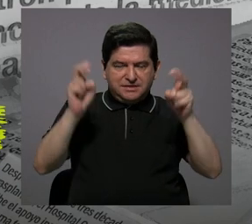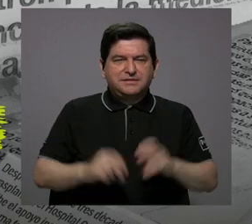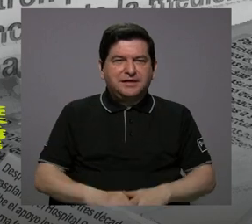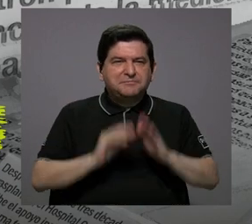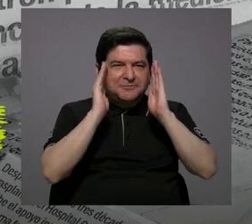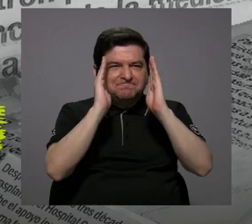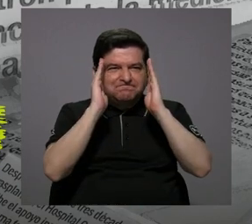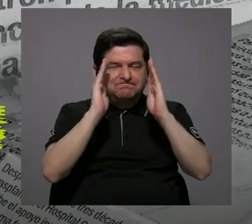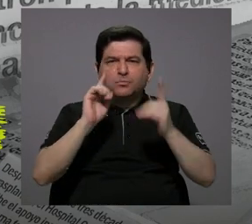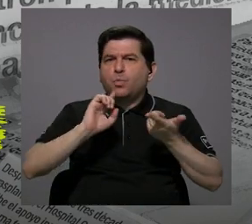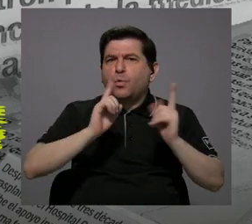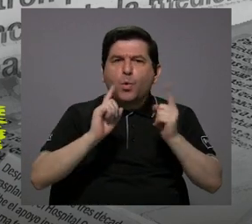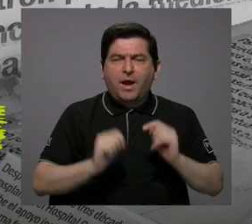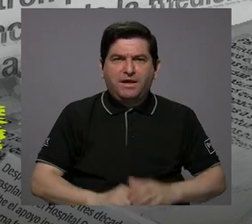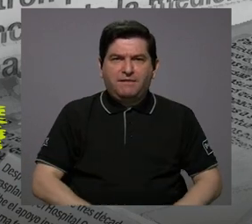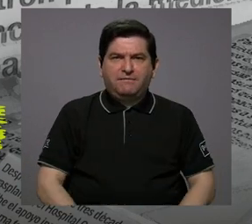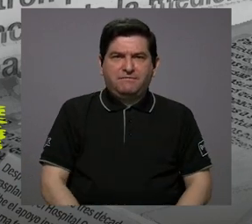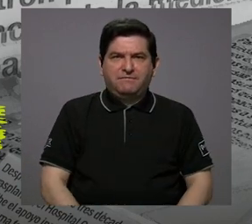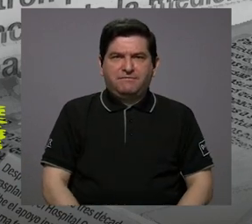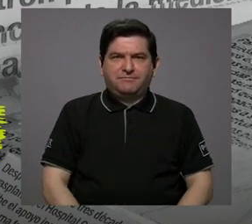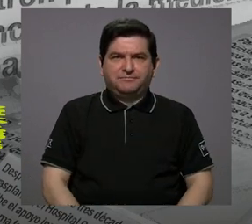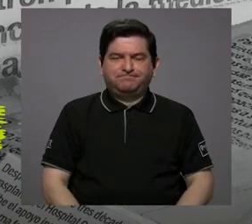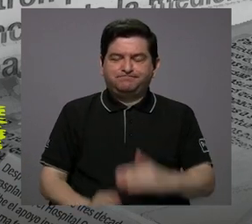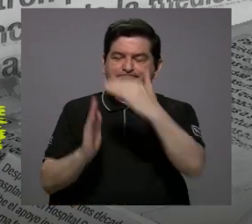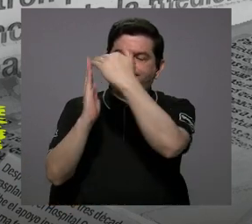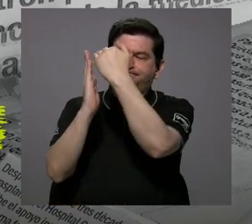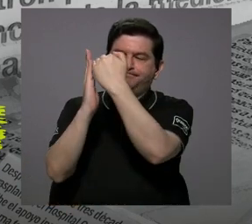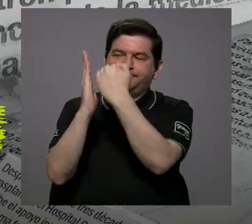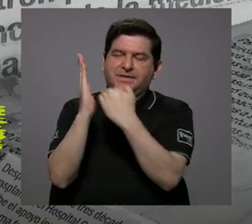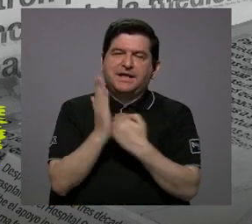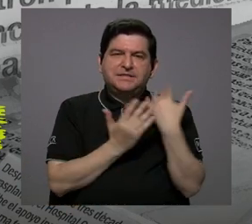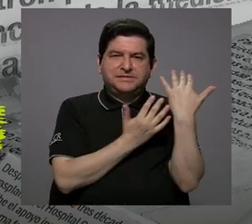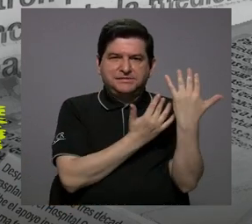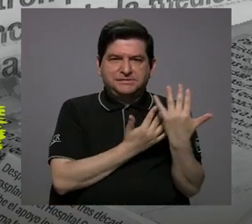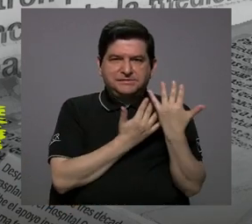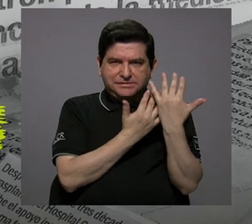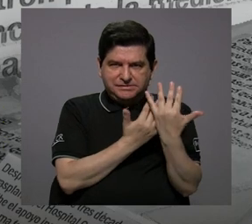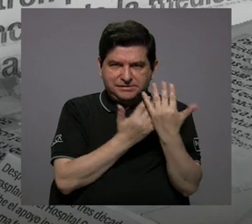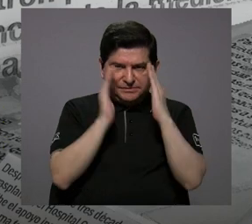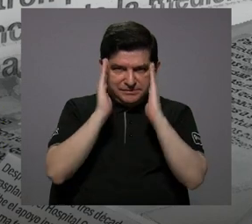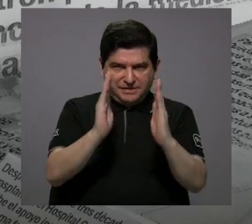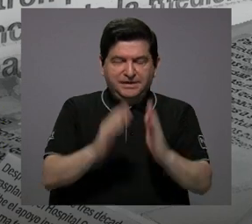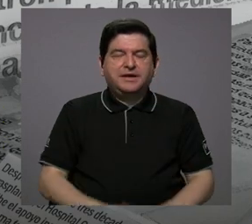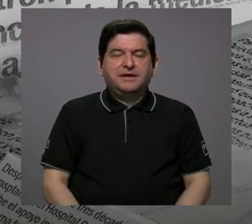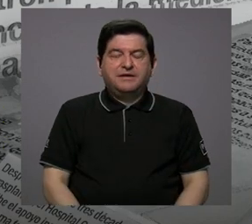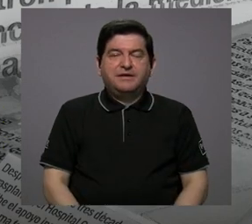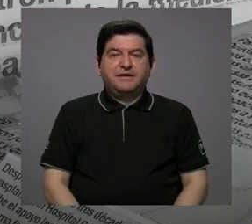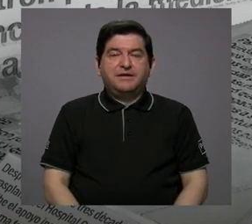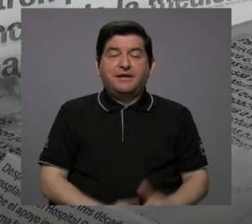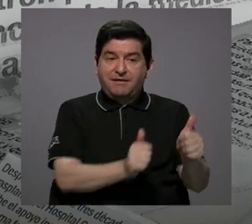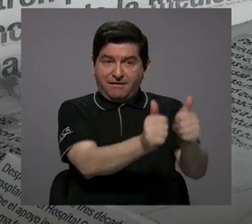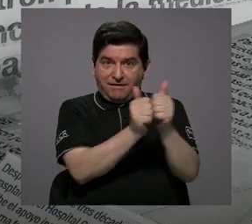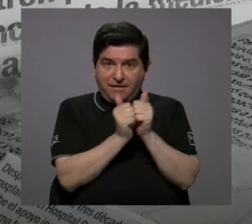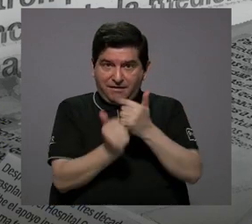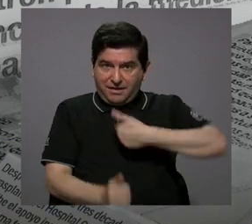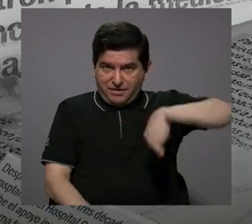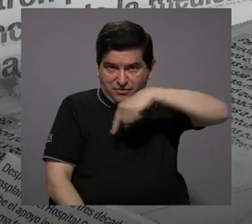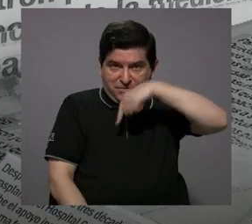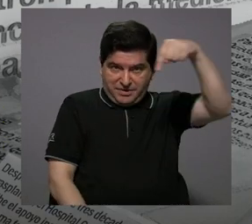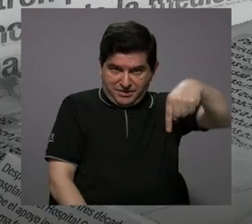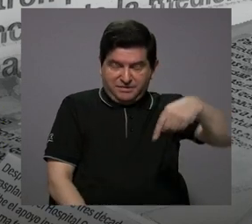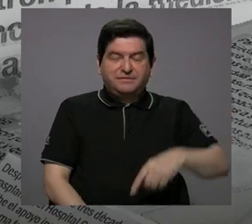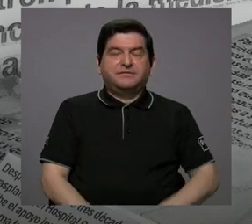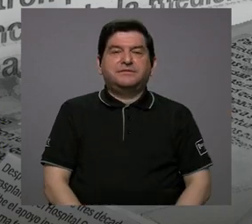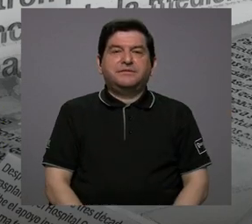flor de piel como es las listas de espera. Pues nos acompaña y es un gusto tenerlo con nosotros